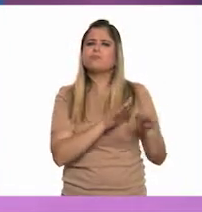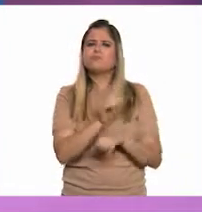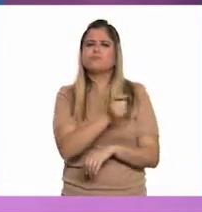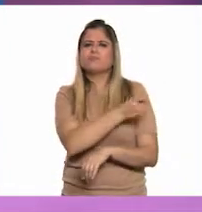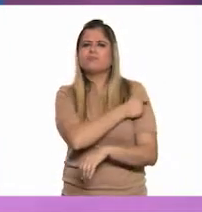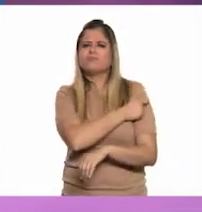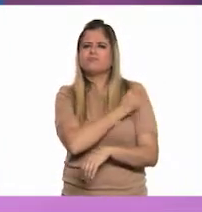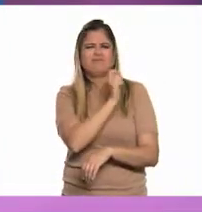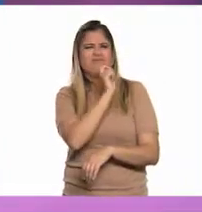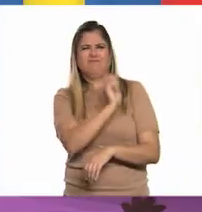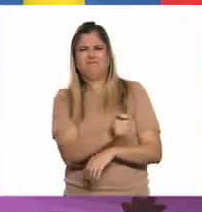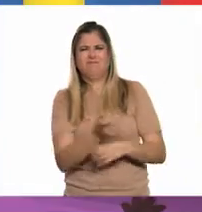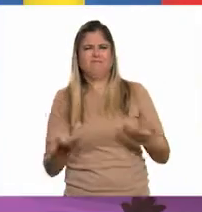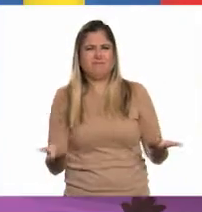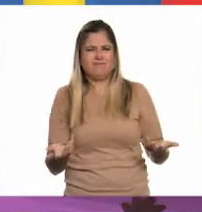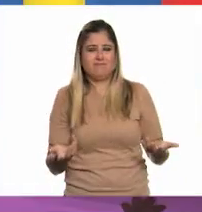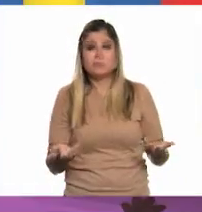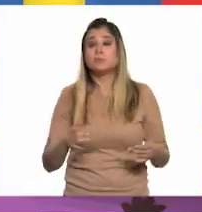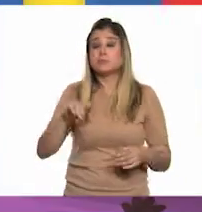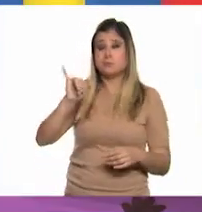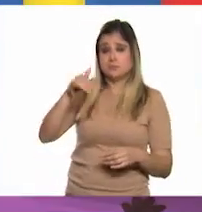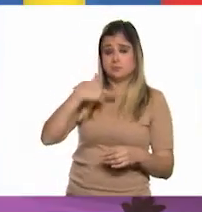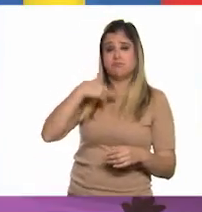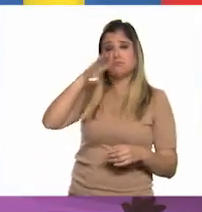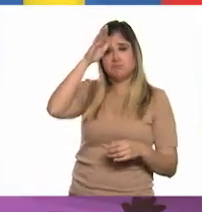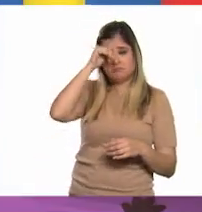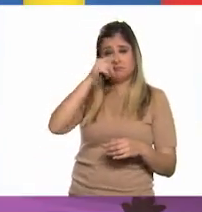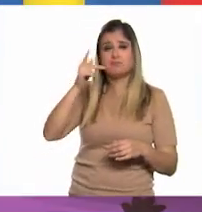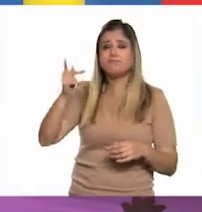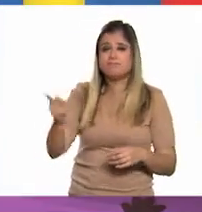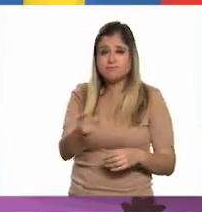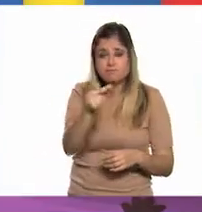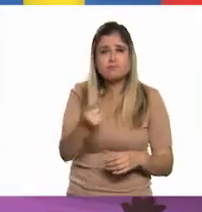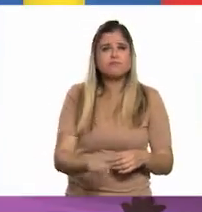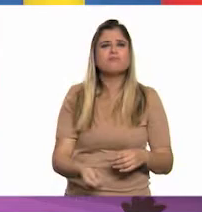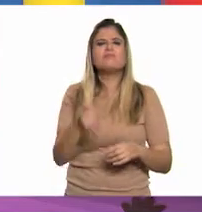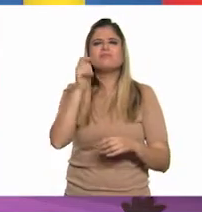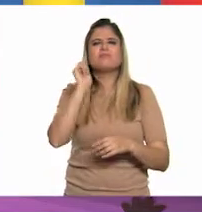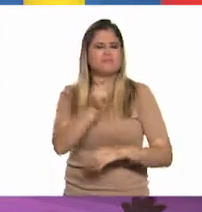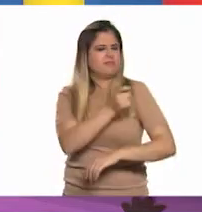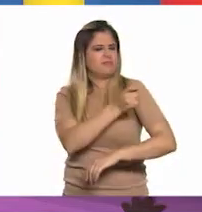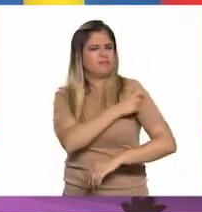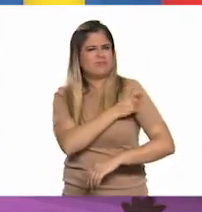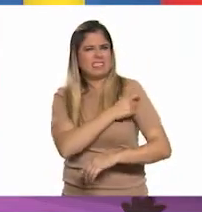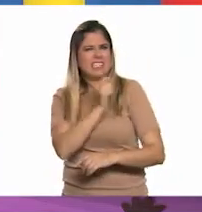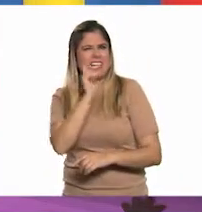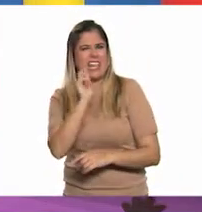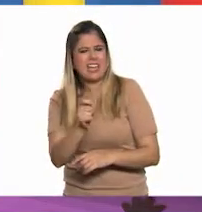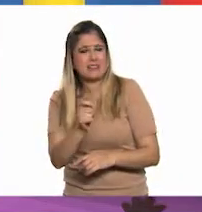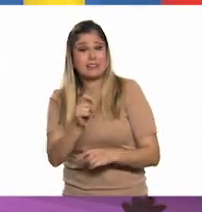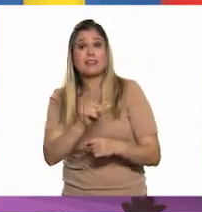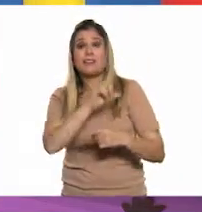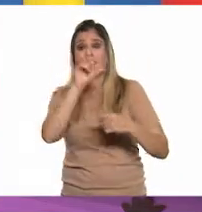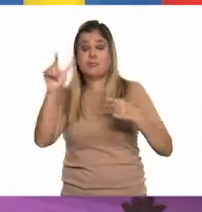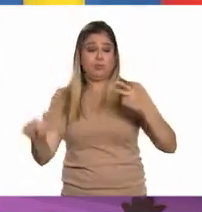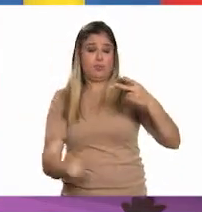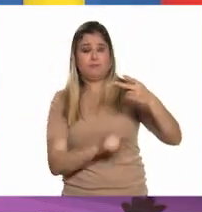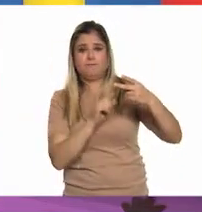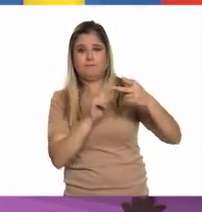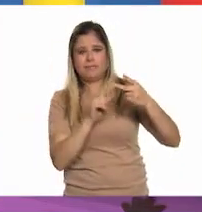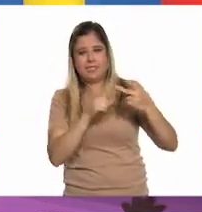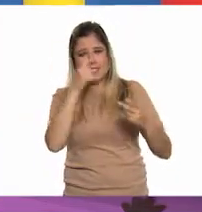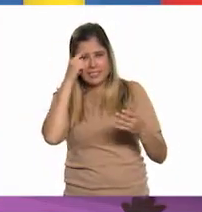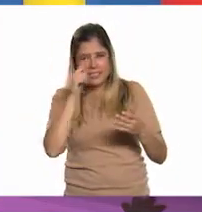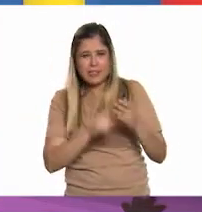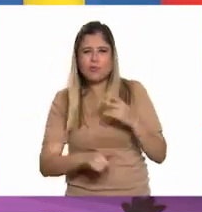vacunas. Sí, estoy de acuerdo con Tom. Primero deberíamos decir qué son las vacunas y luego, pues yo creo